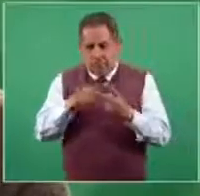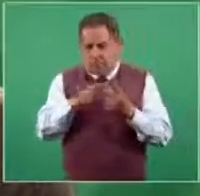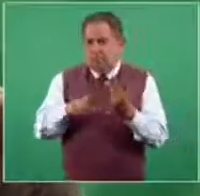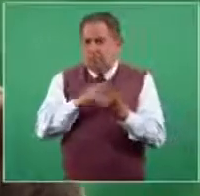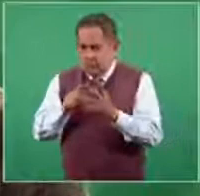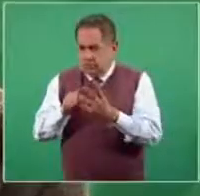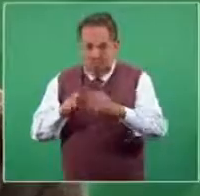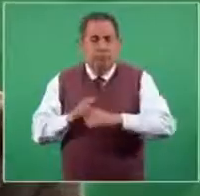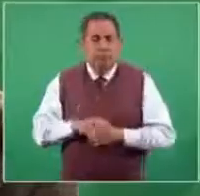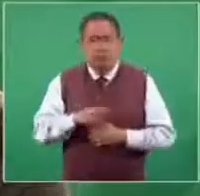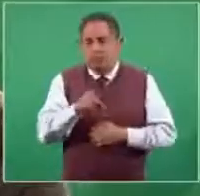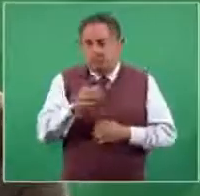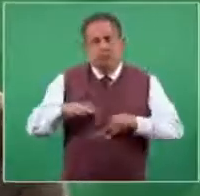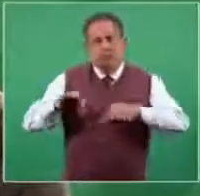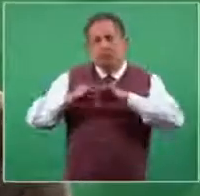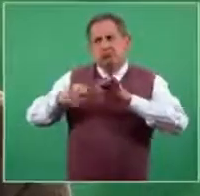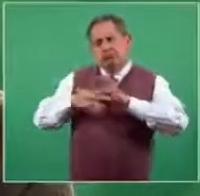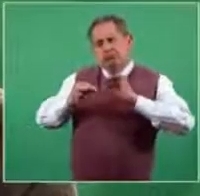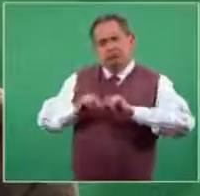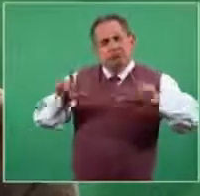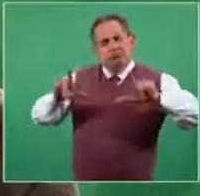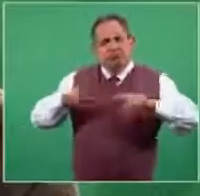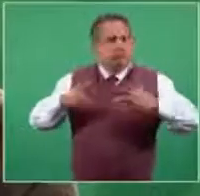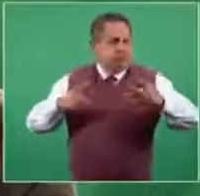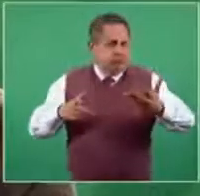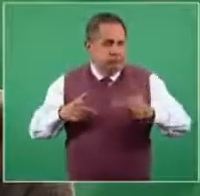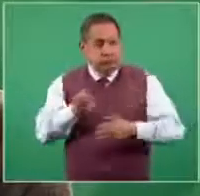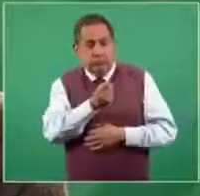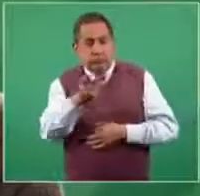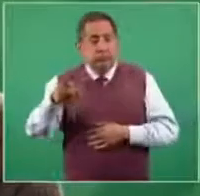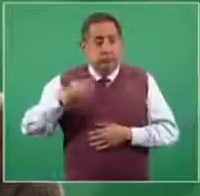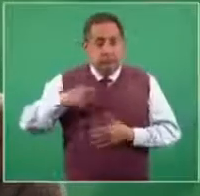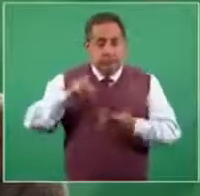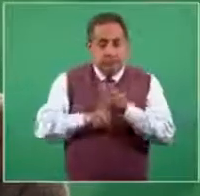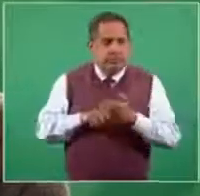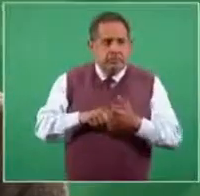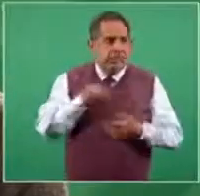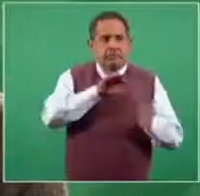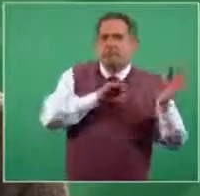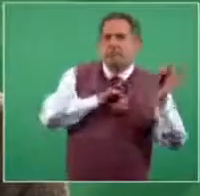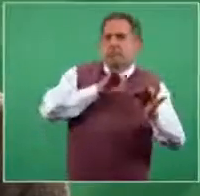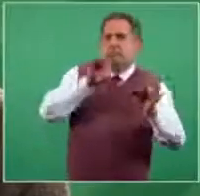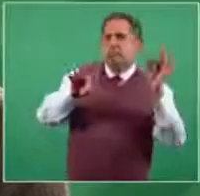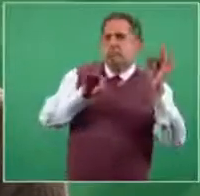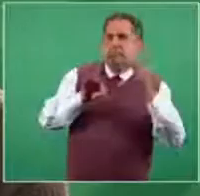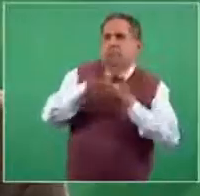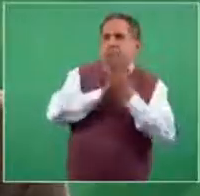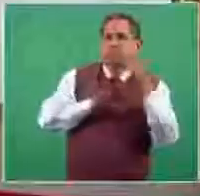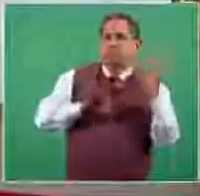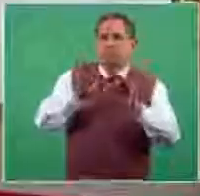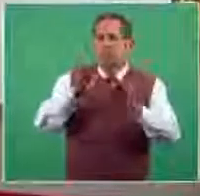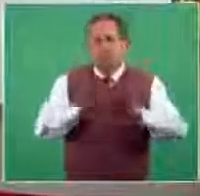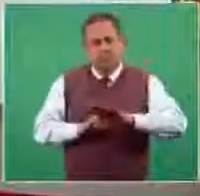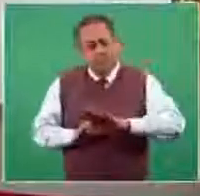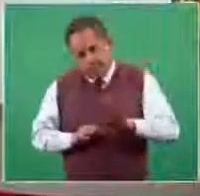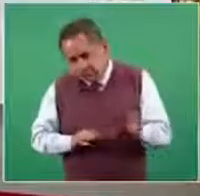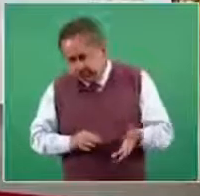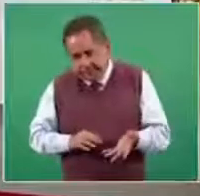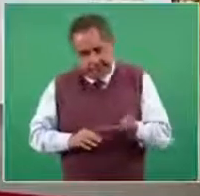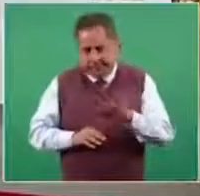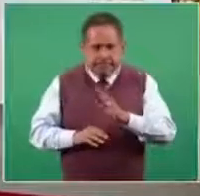gran interés actualizar. Ha habido una gran cantidad de elementos de desinformación. No podemos, desde luego,